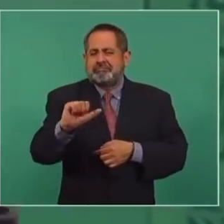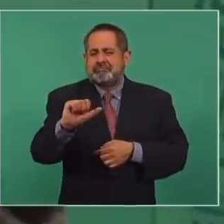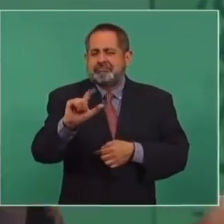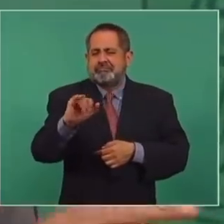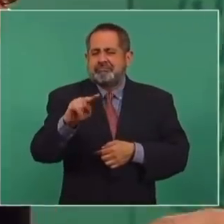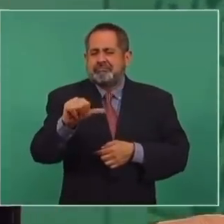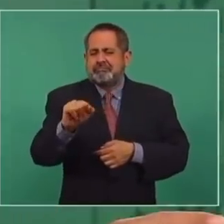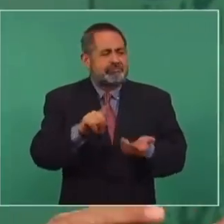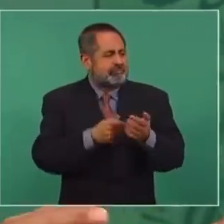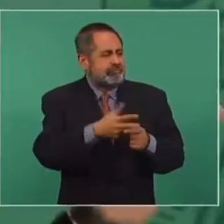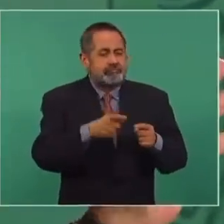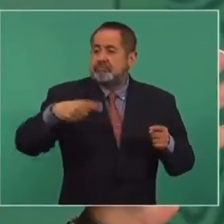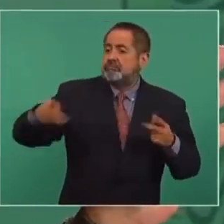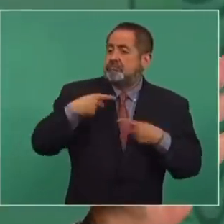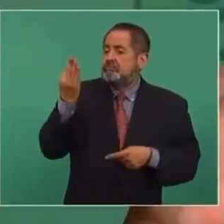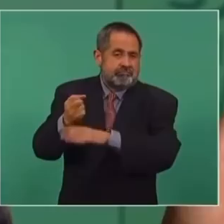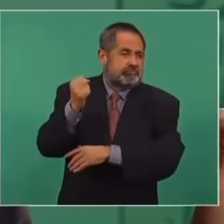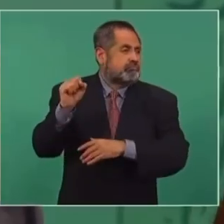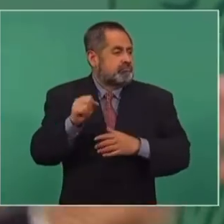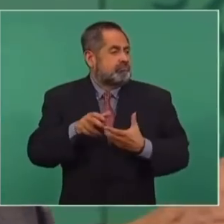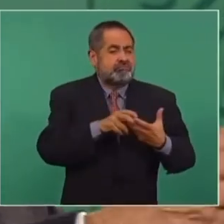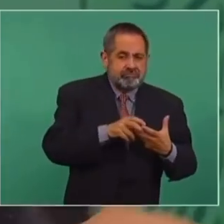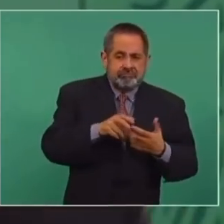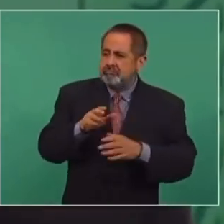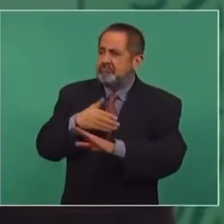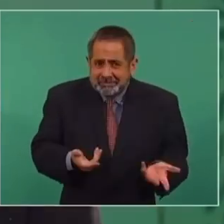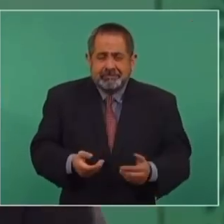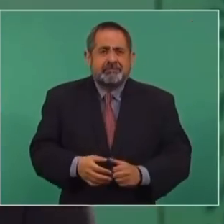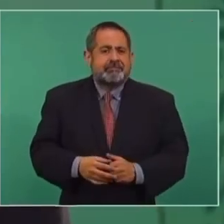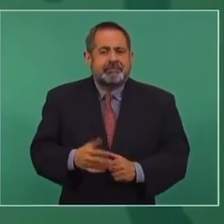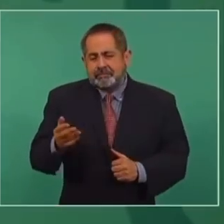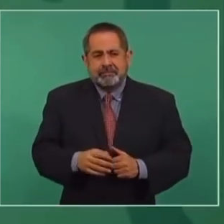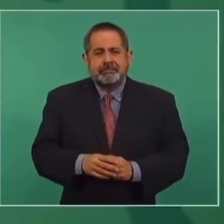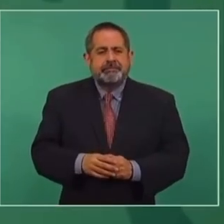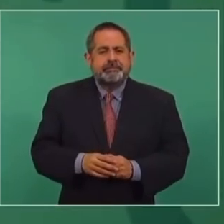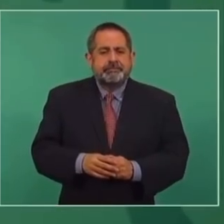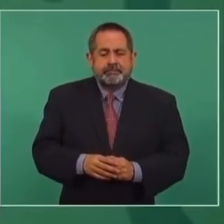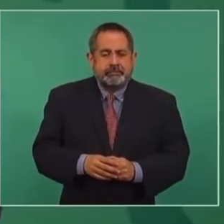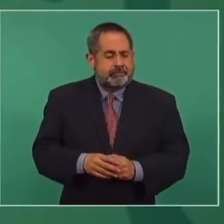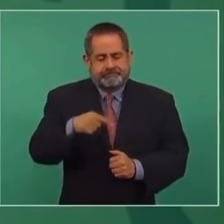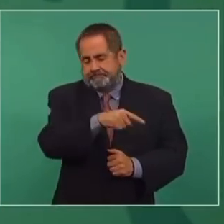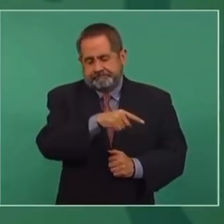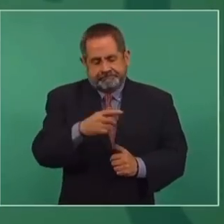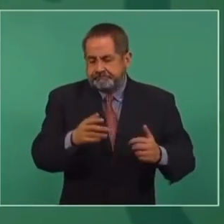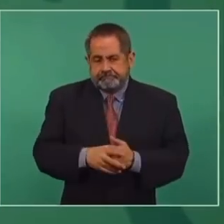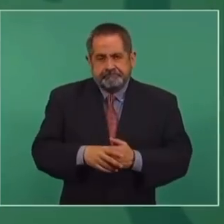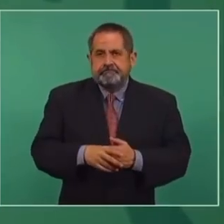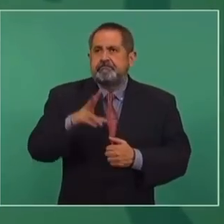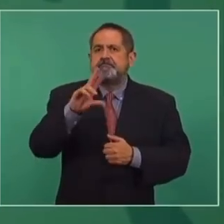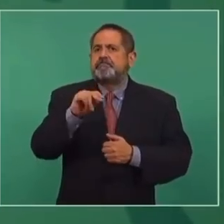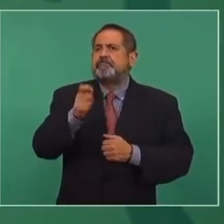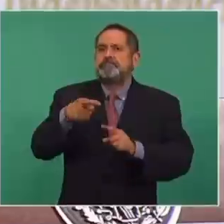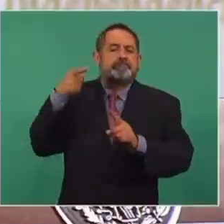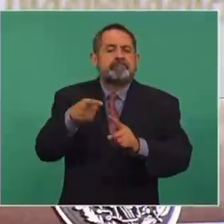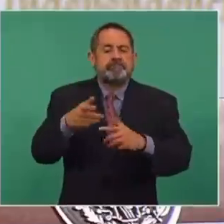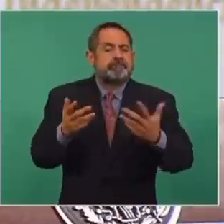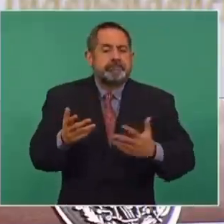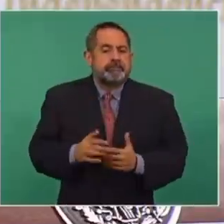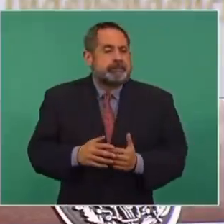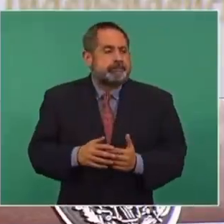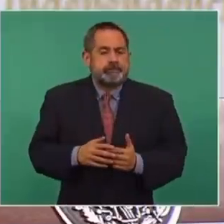Van a terminar de dar la espalda, no solo al general Cárdenas, al presidente López Mateos. Entonces, no es un asunto de